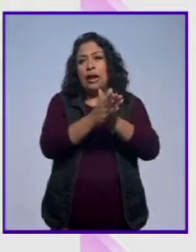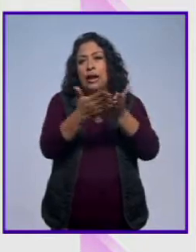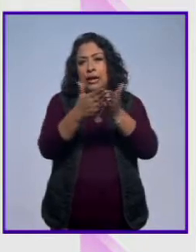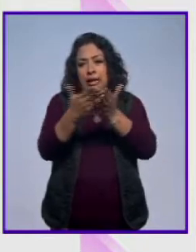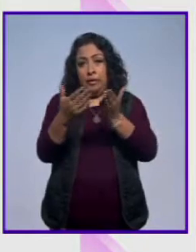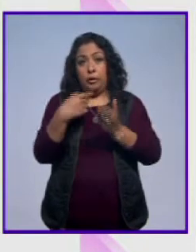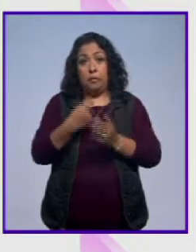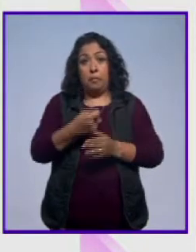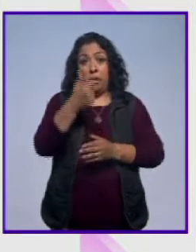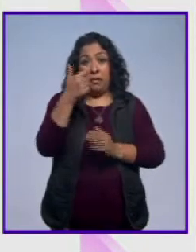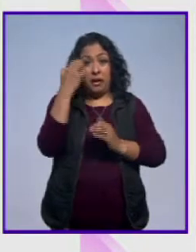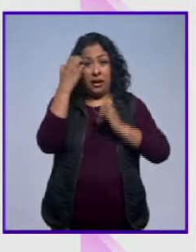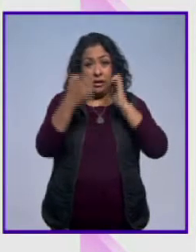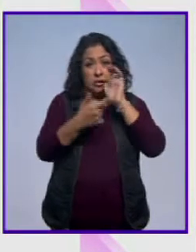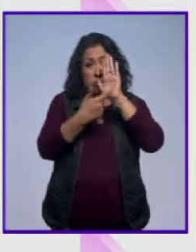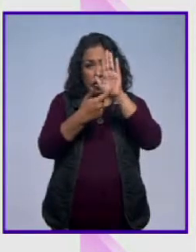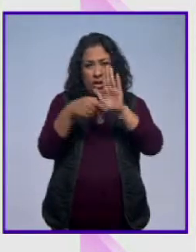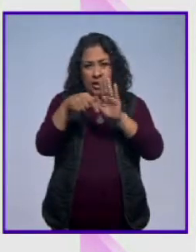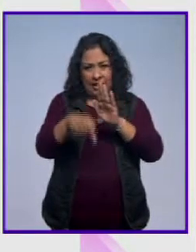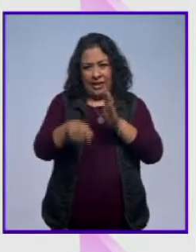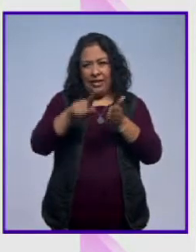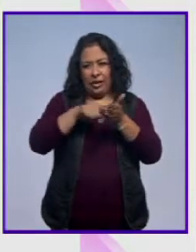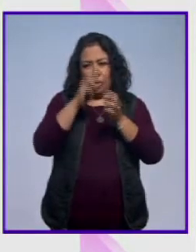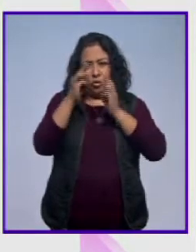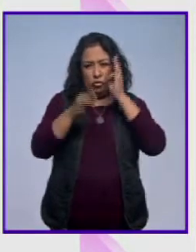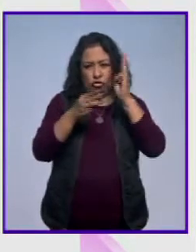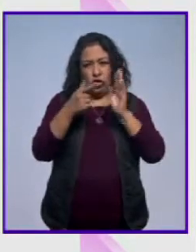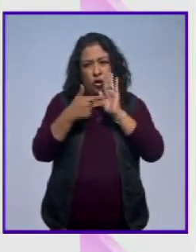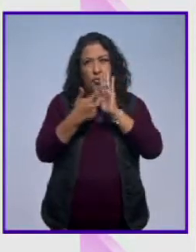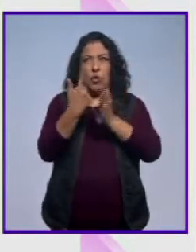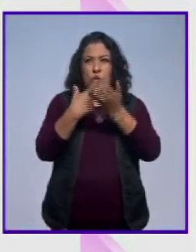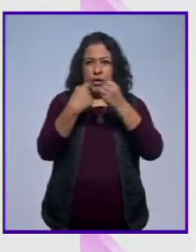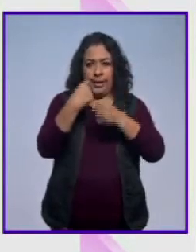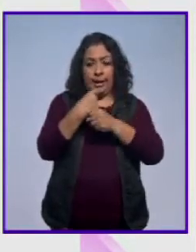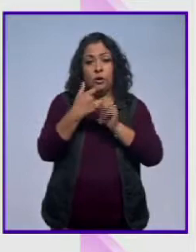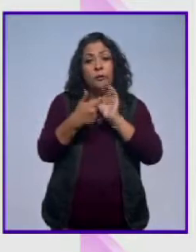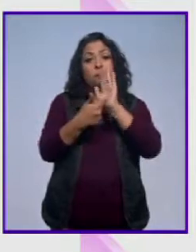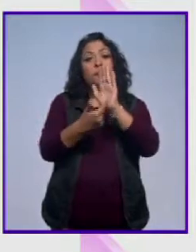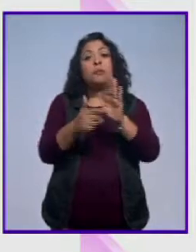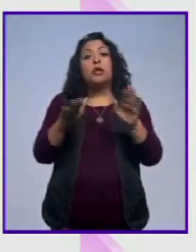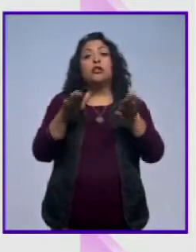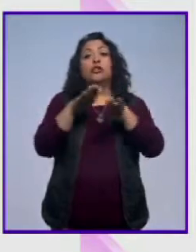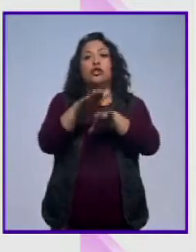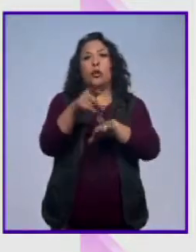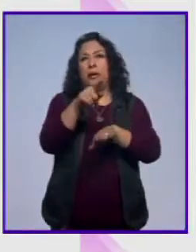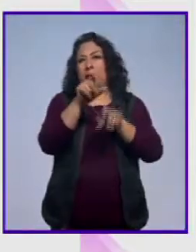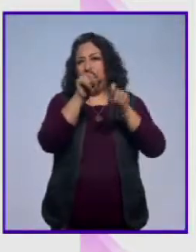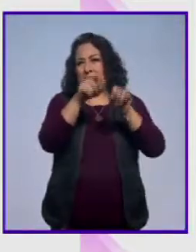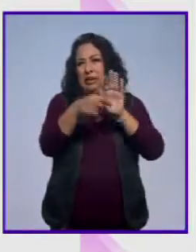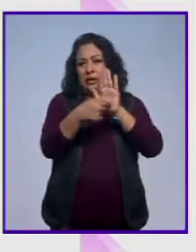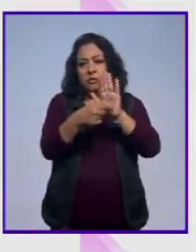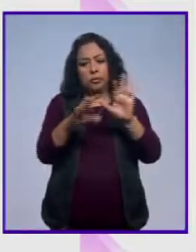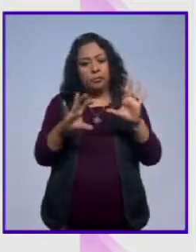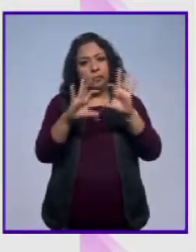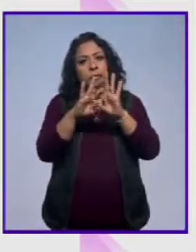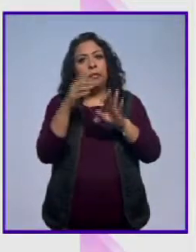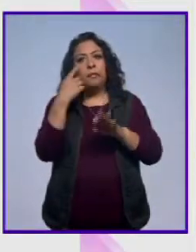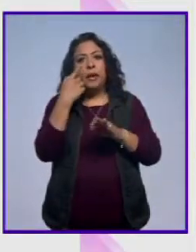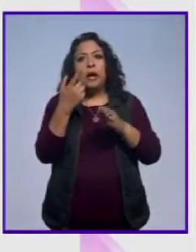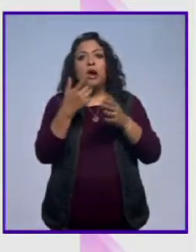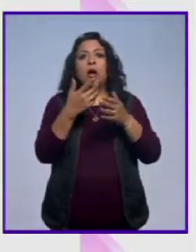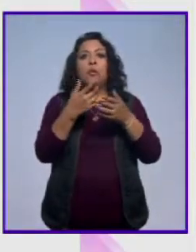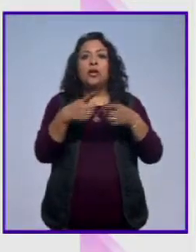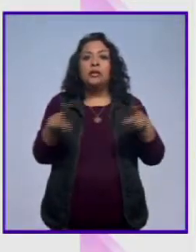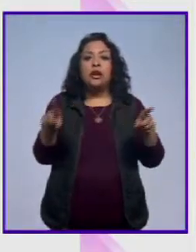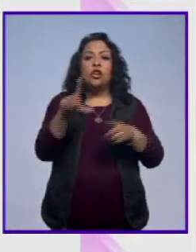La primera muestra que presentamos aquí en el Museo el año pasado relacionada a esta serie, pues daba cuenta del desarrollo de la litografía y